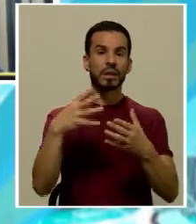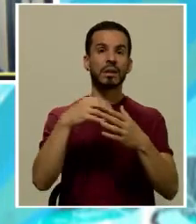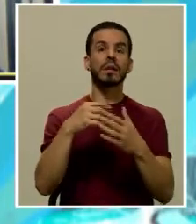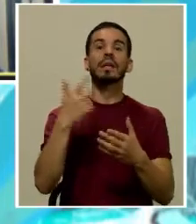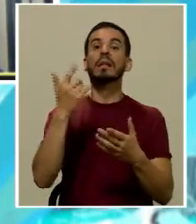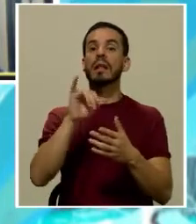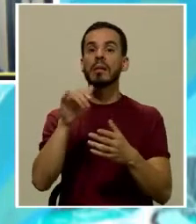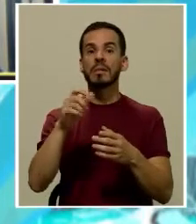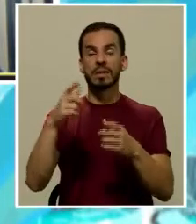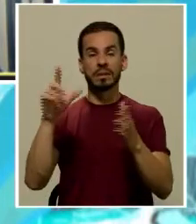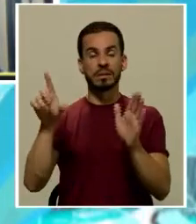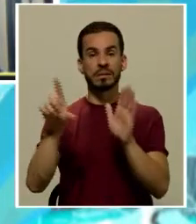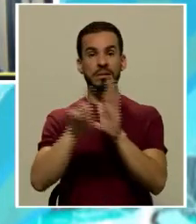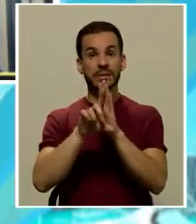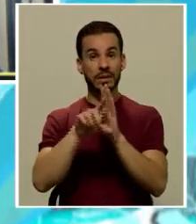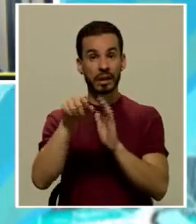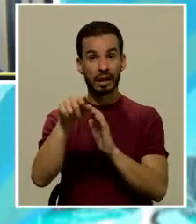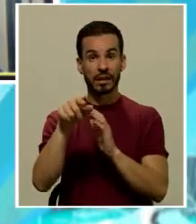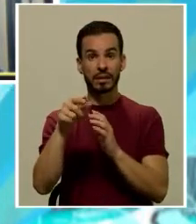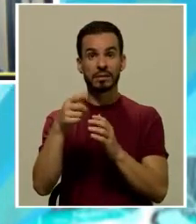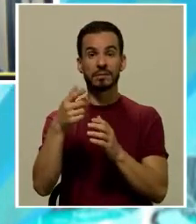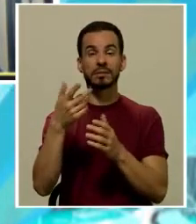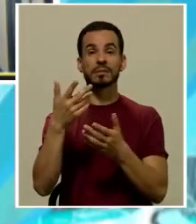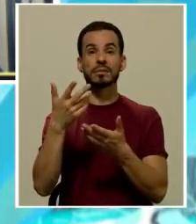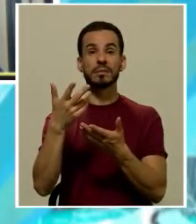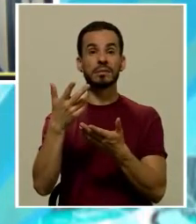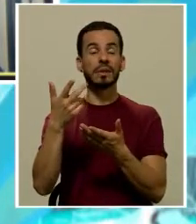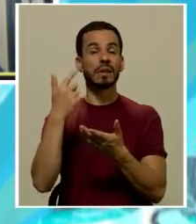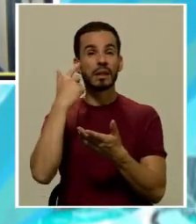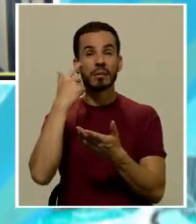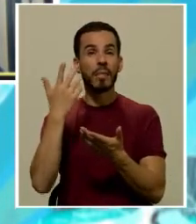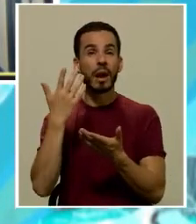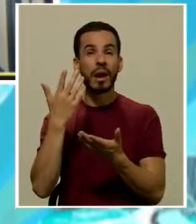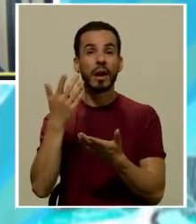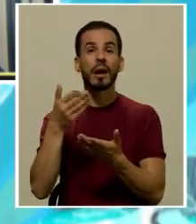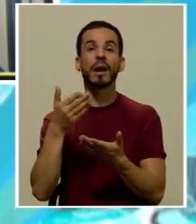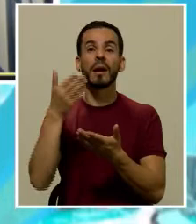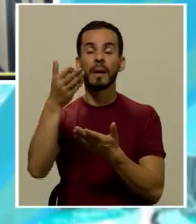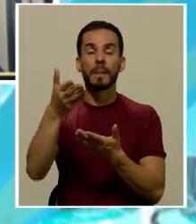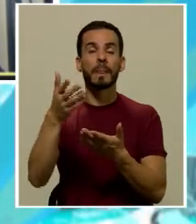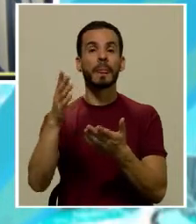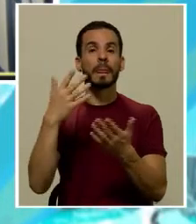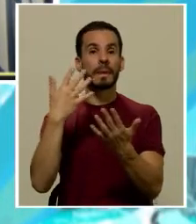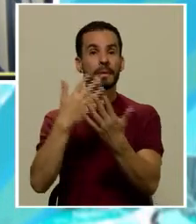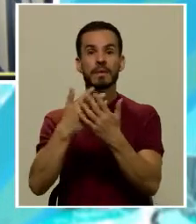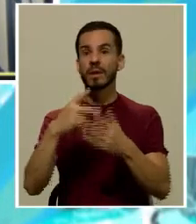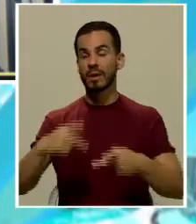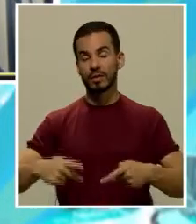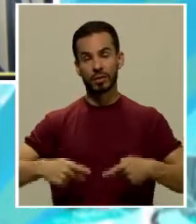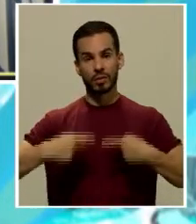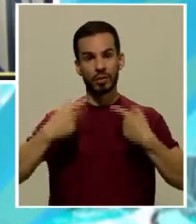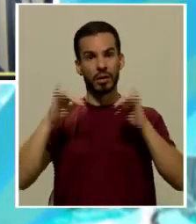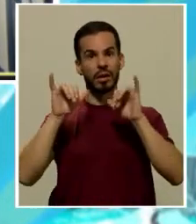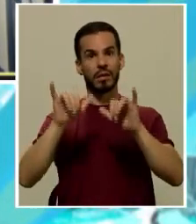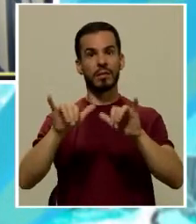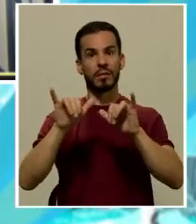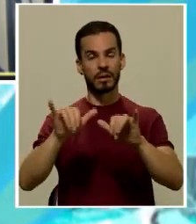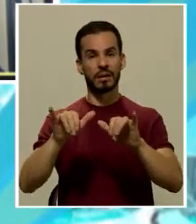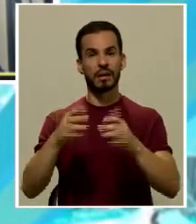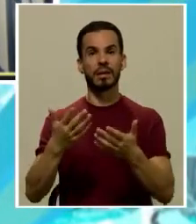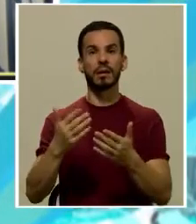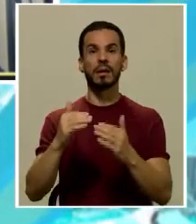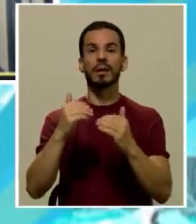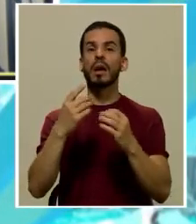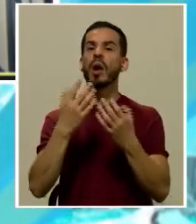a las llamadas leyes de tres strikes que llevaban a una condena también de por vida incluso con algunos